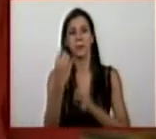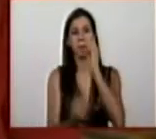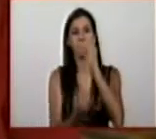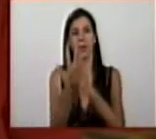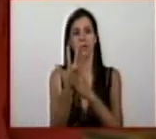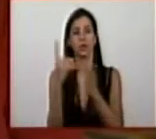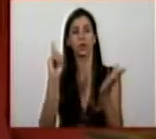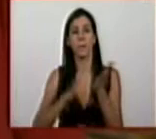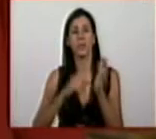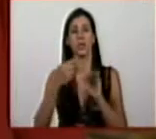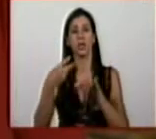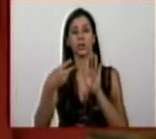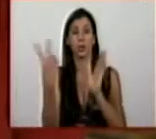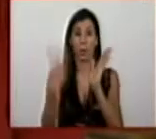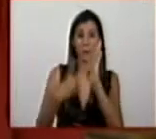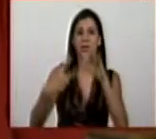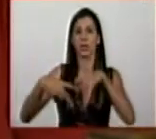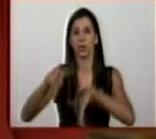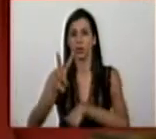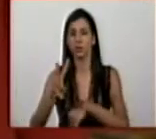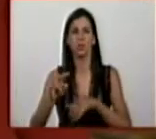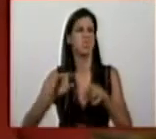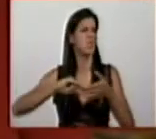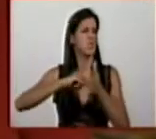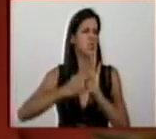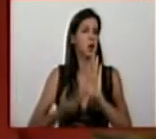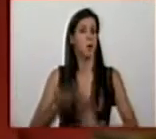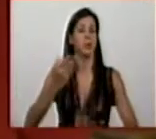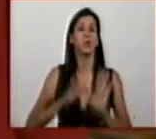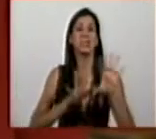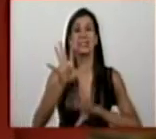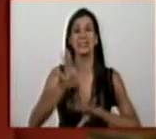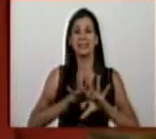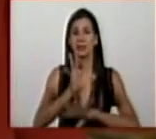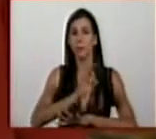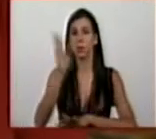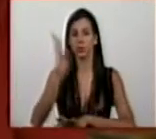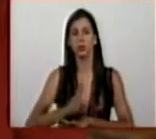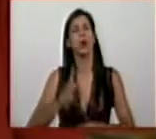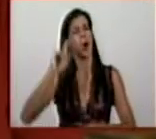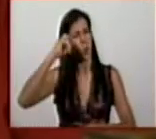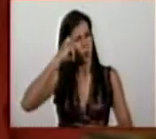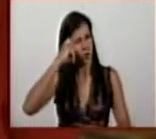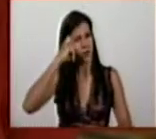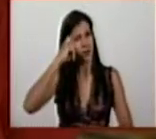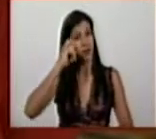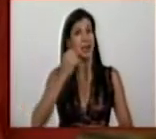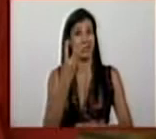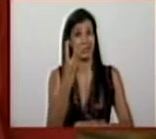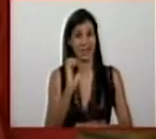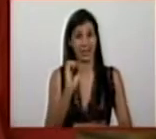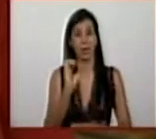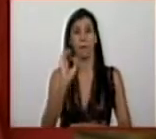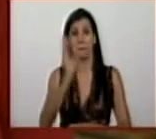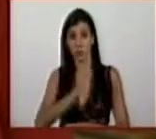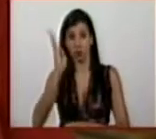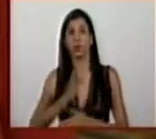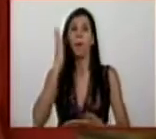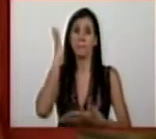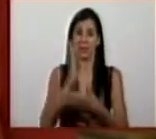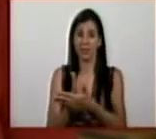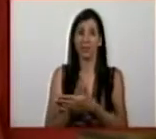2012, lo cual representa un incremento del 15%, recordemos que el incremento del 30% es